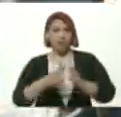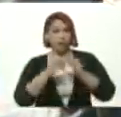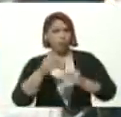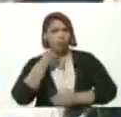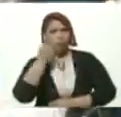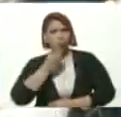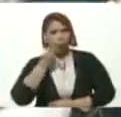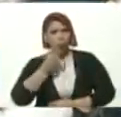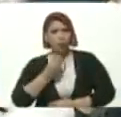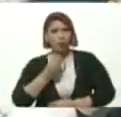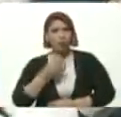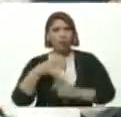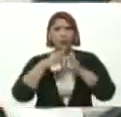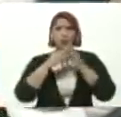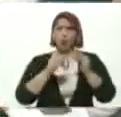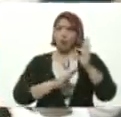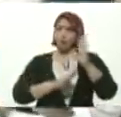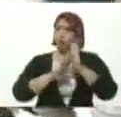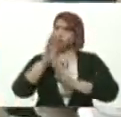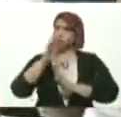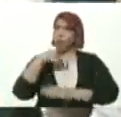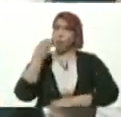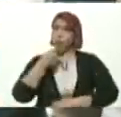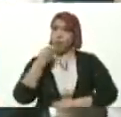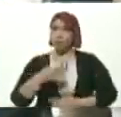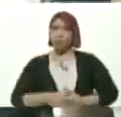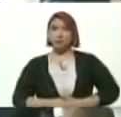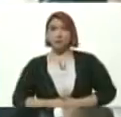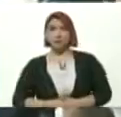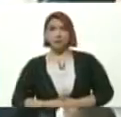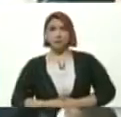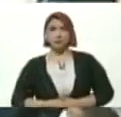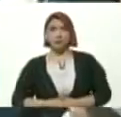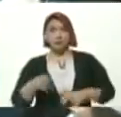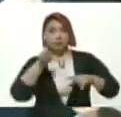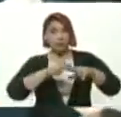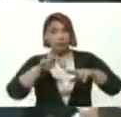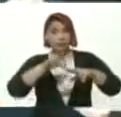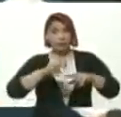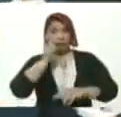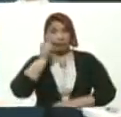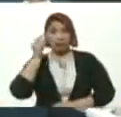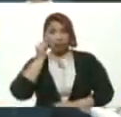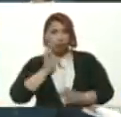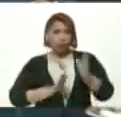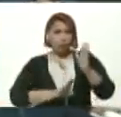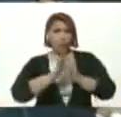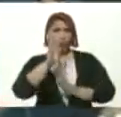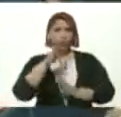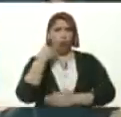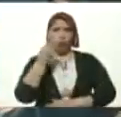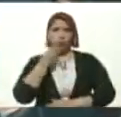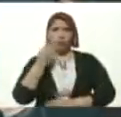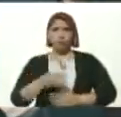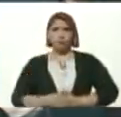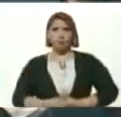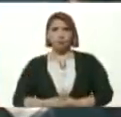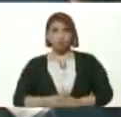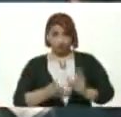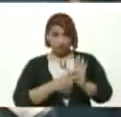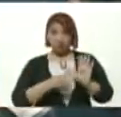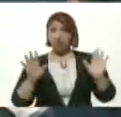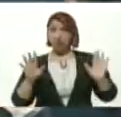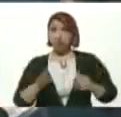jóvenes Y todos los crecientes Niños Niñas Crecientes Y jóvenes ¿Verdad?